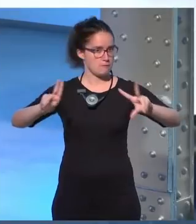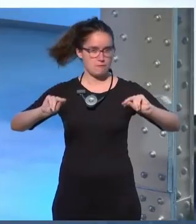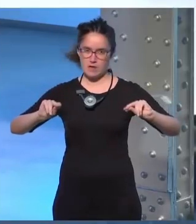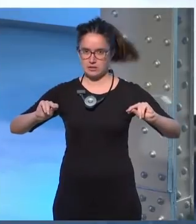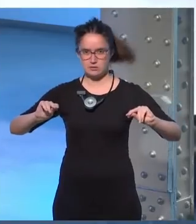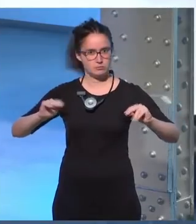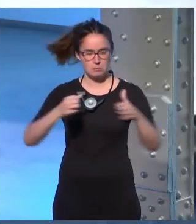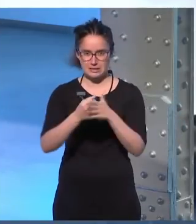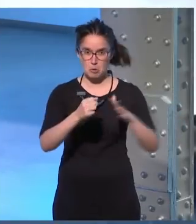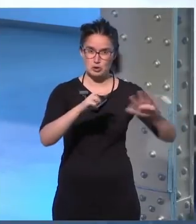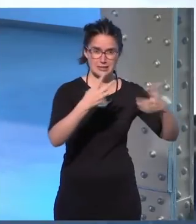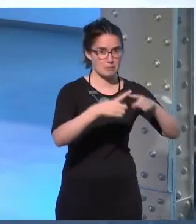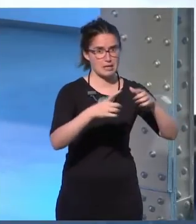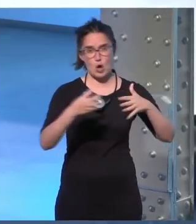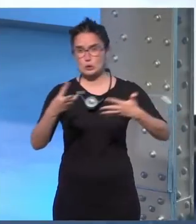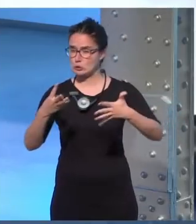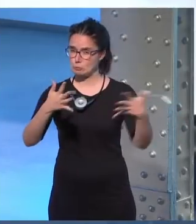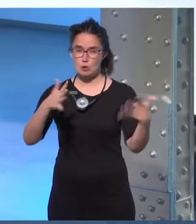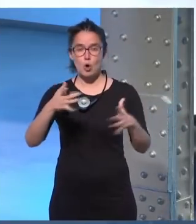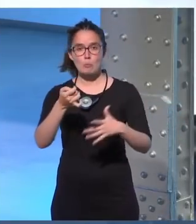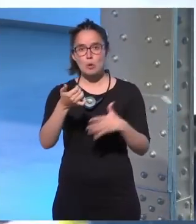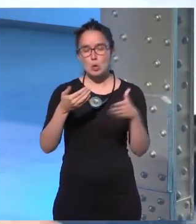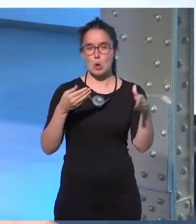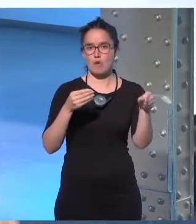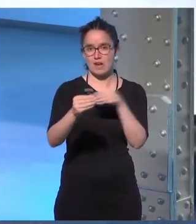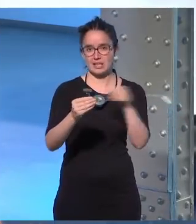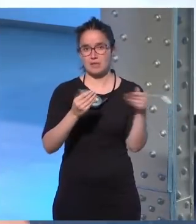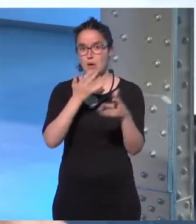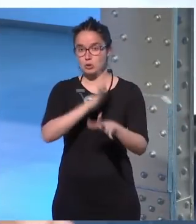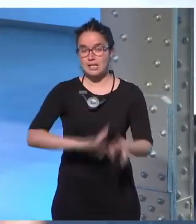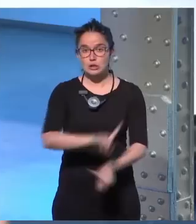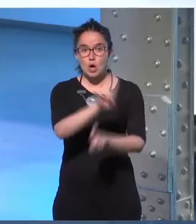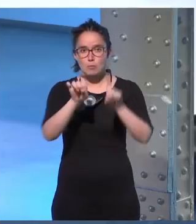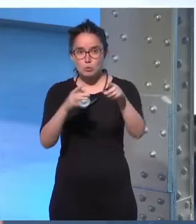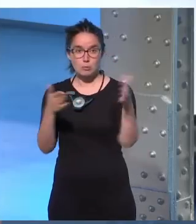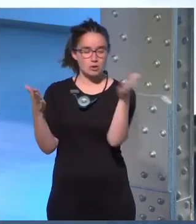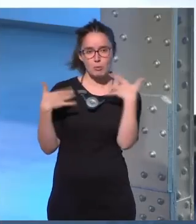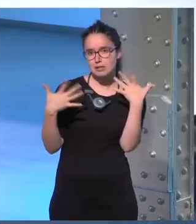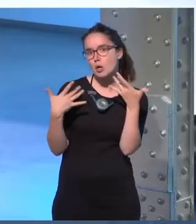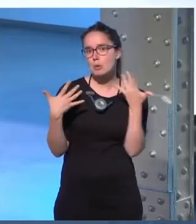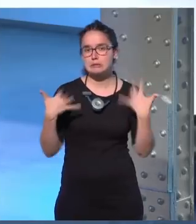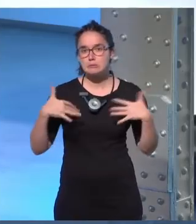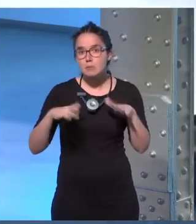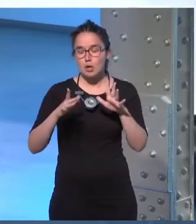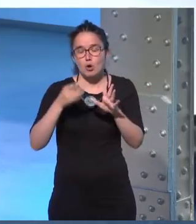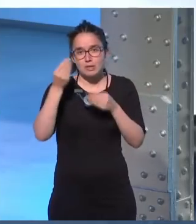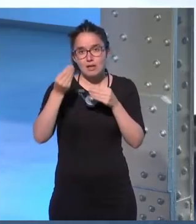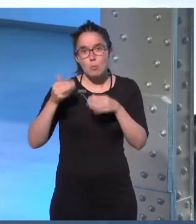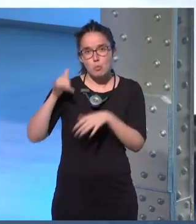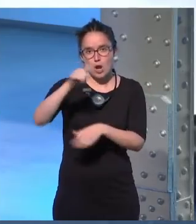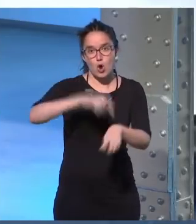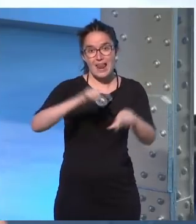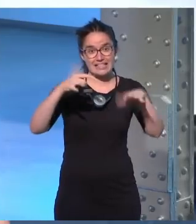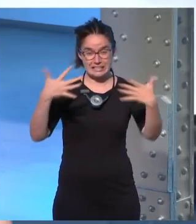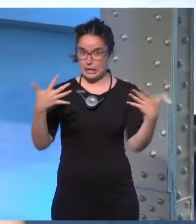acto, entre siete y media y ocho, más o menos. Dejaremos un poquito de margen por si hay preguntas, por si la conversación está muy animada, además, pero pensad que tenemos el vuelo a las diez